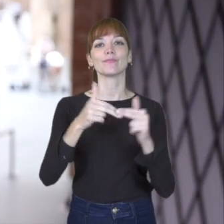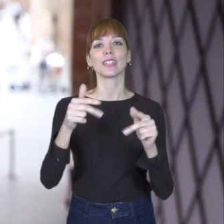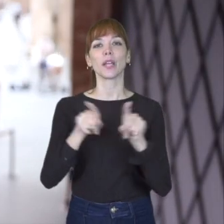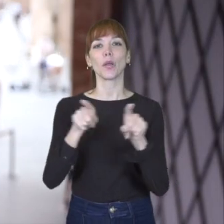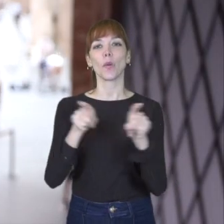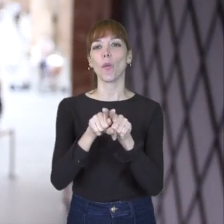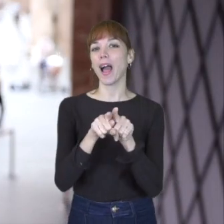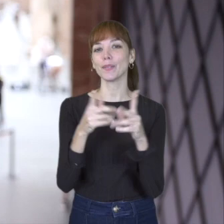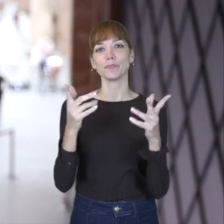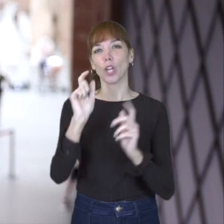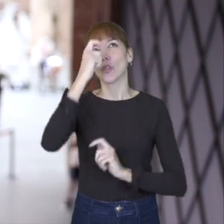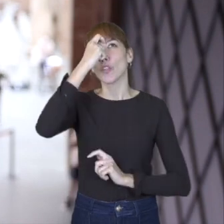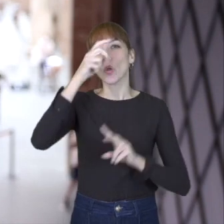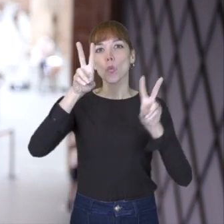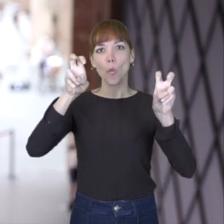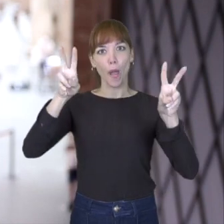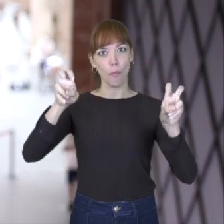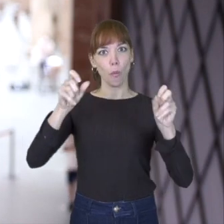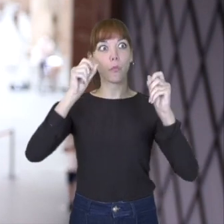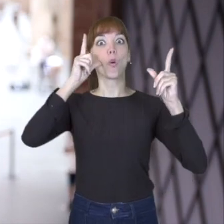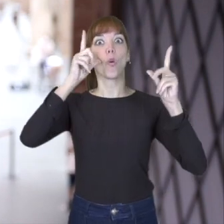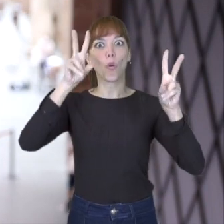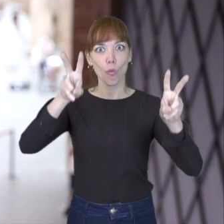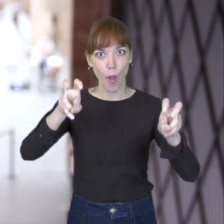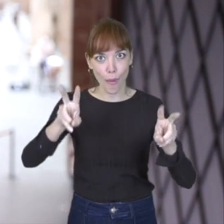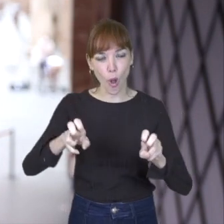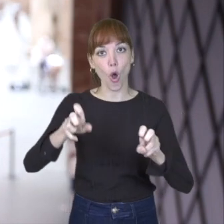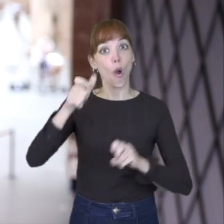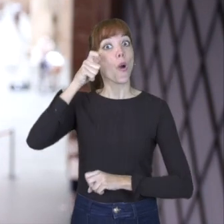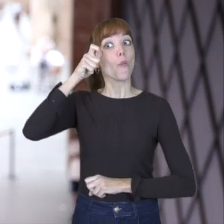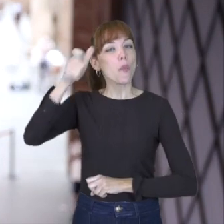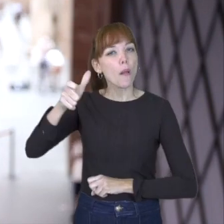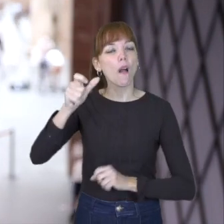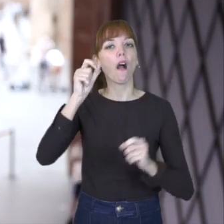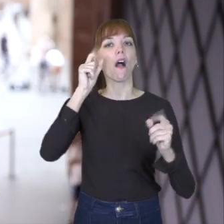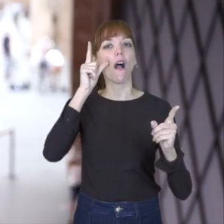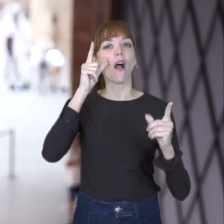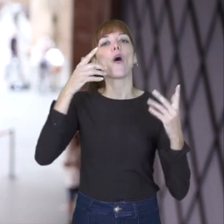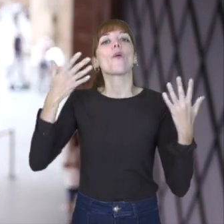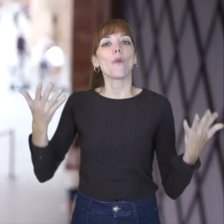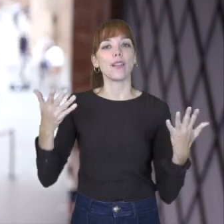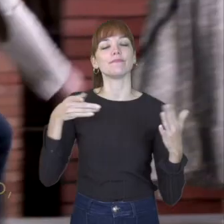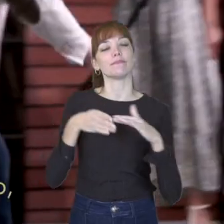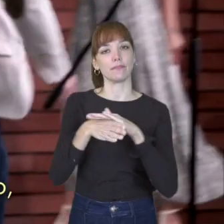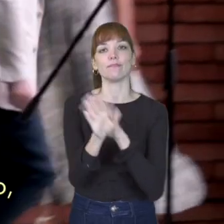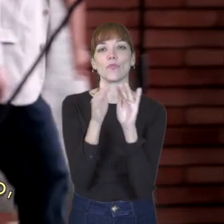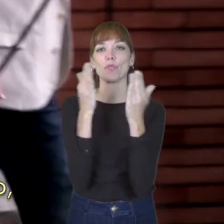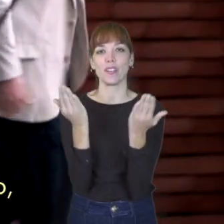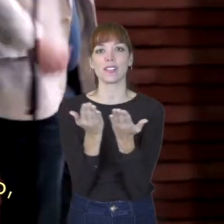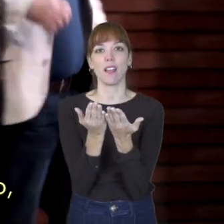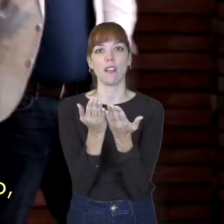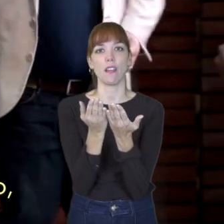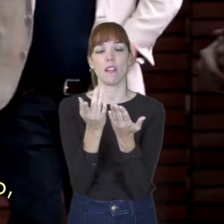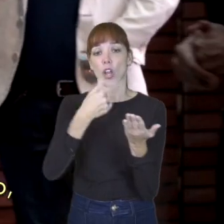una nueva capa. Una capa en las ciudades, en los pueblos. La capa de la accesibilidad universal. Tenemos que